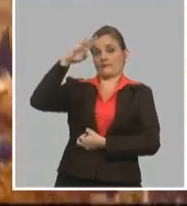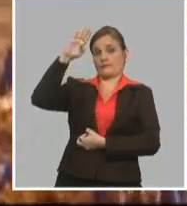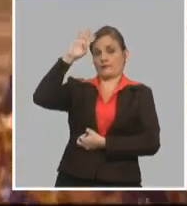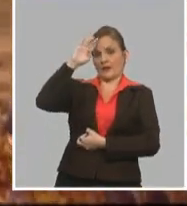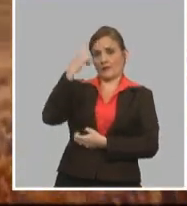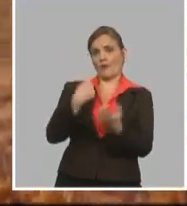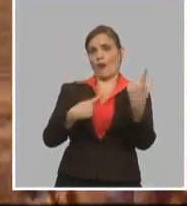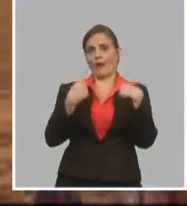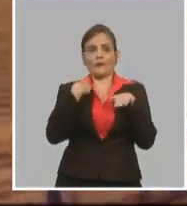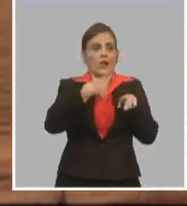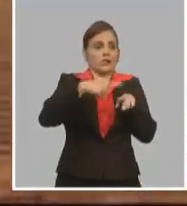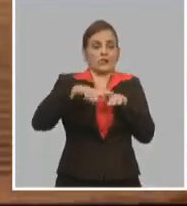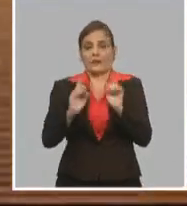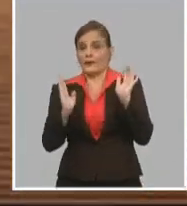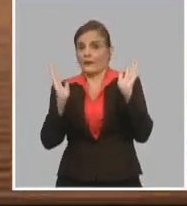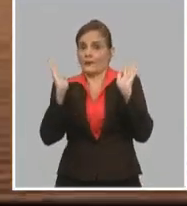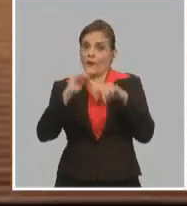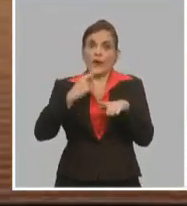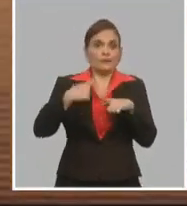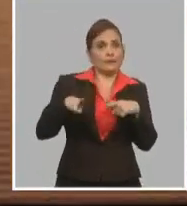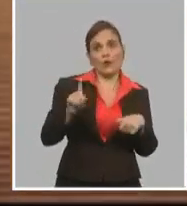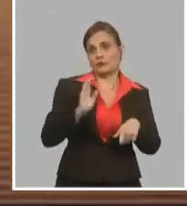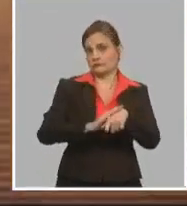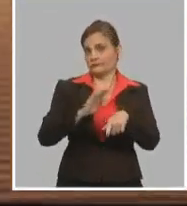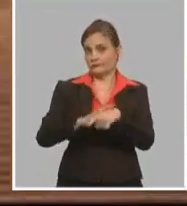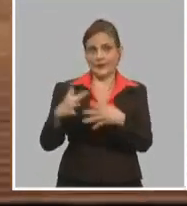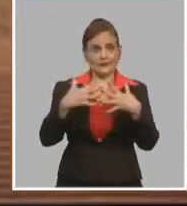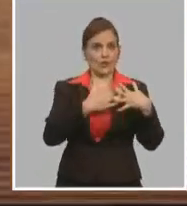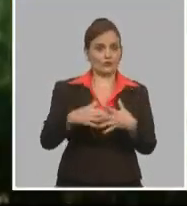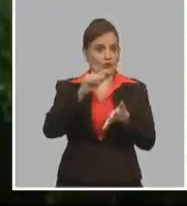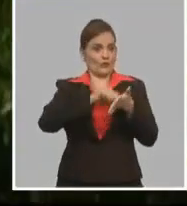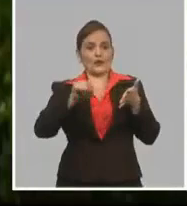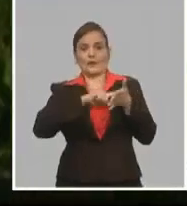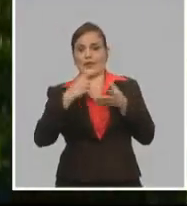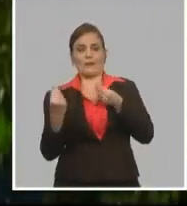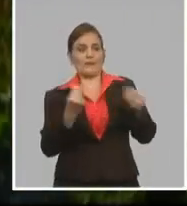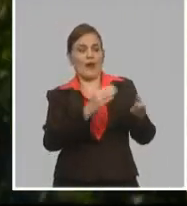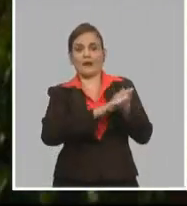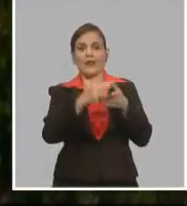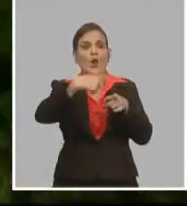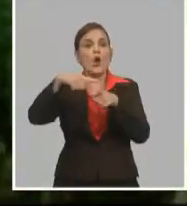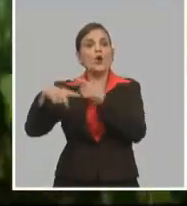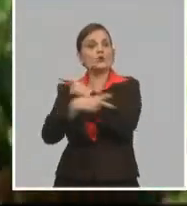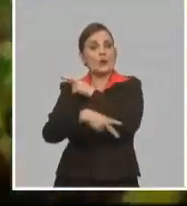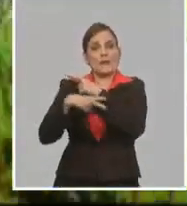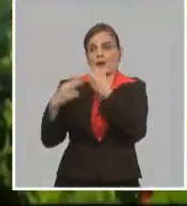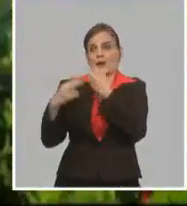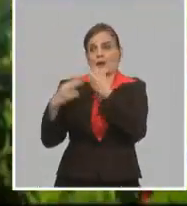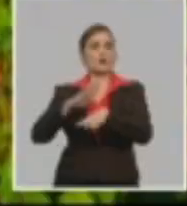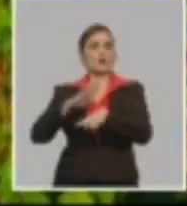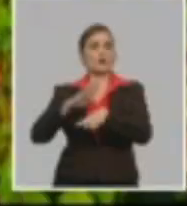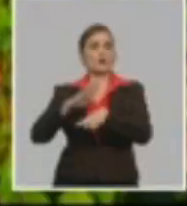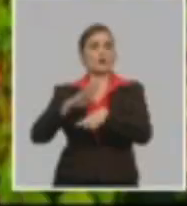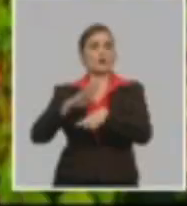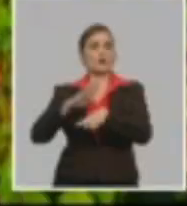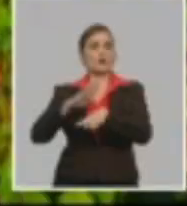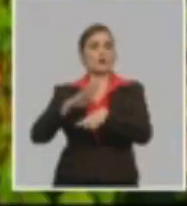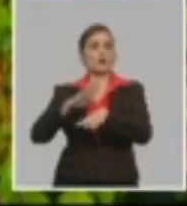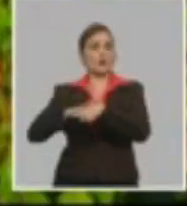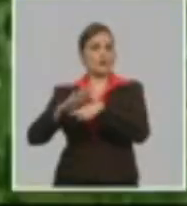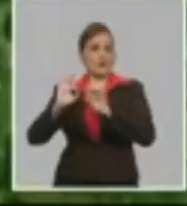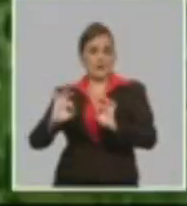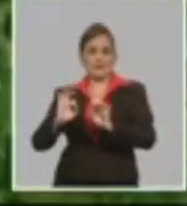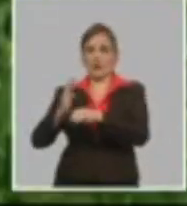recursos que hoy los enemigos históricos nos prohíben tener, prohibiciones de todo tipo. Y yo creo que también hay un